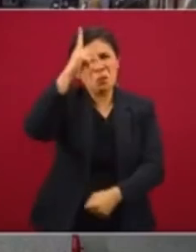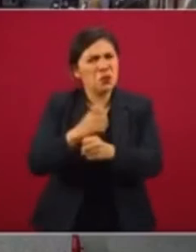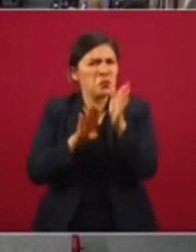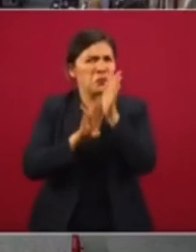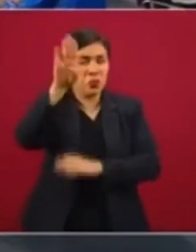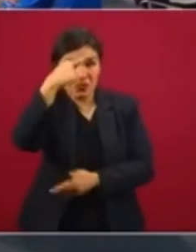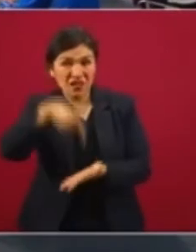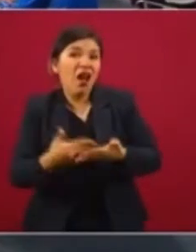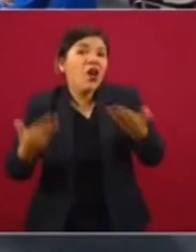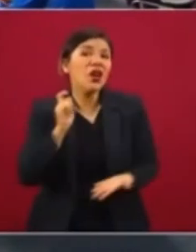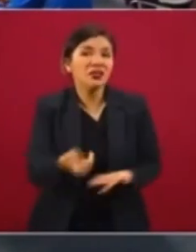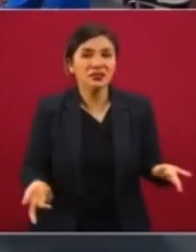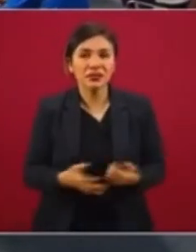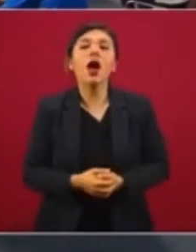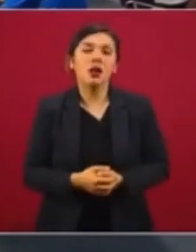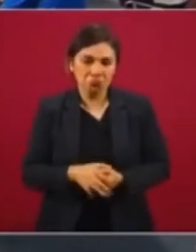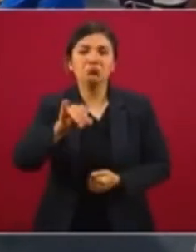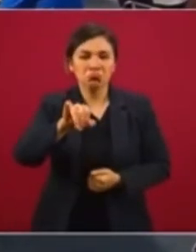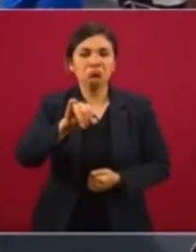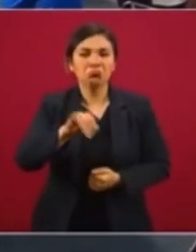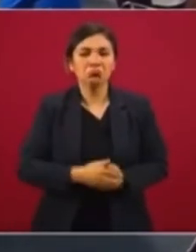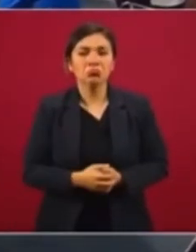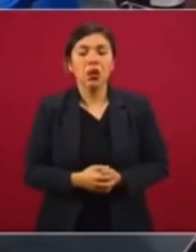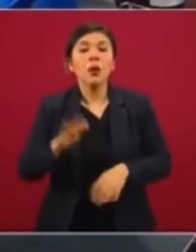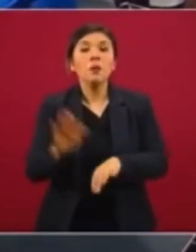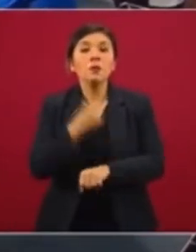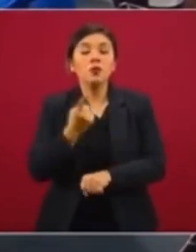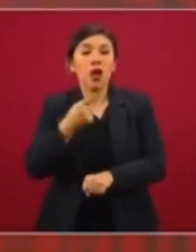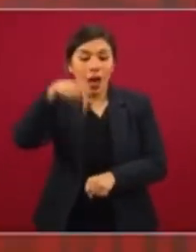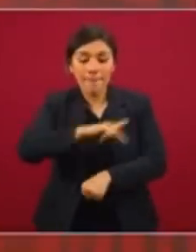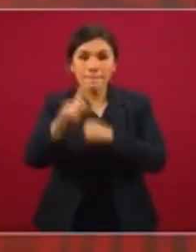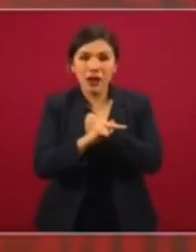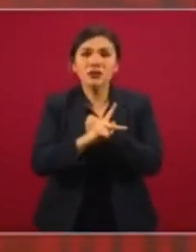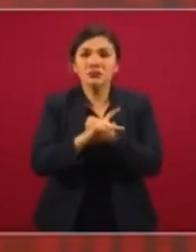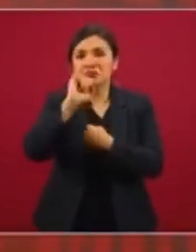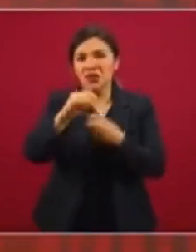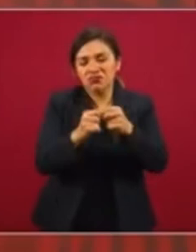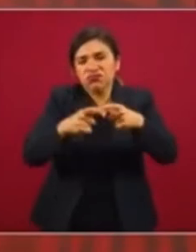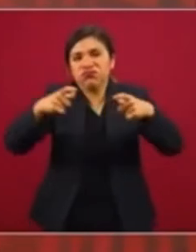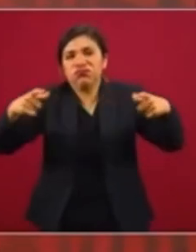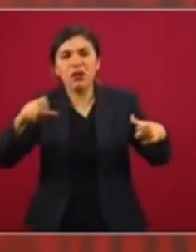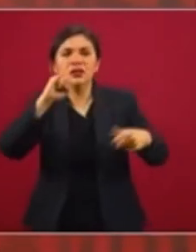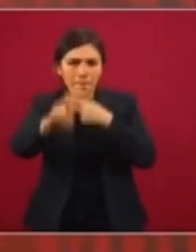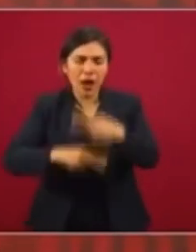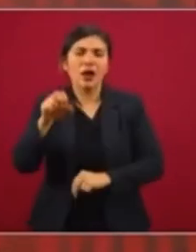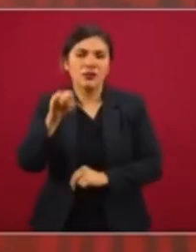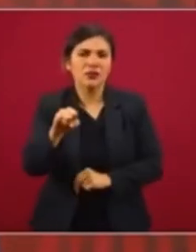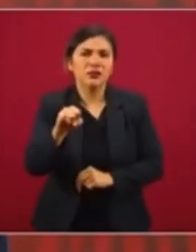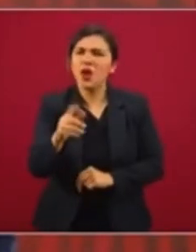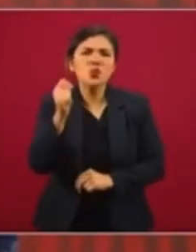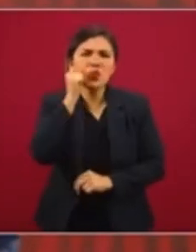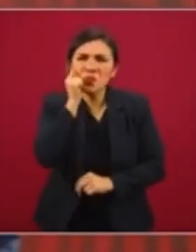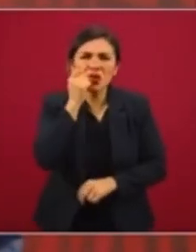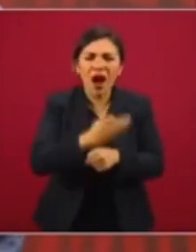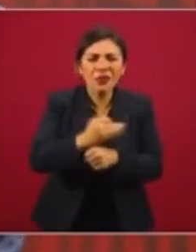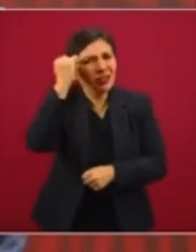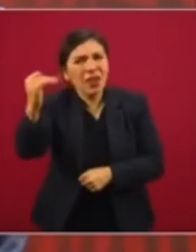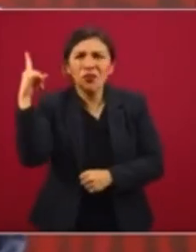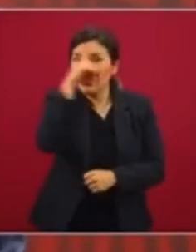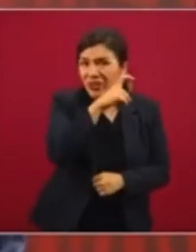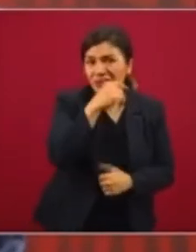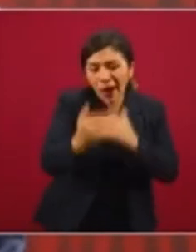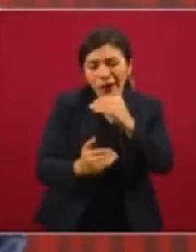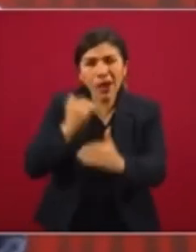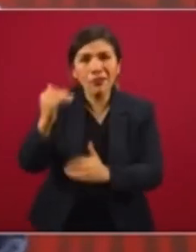Sí, porque vamos a crecer aún, atravesando por estos momentos muy